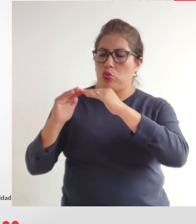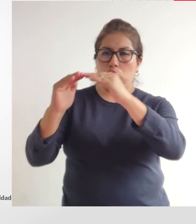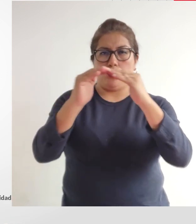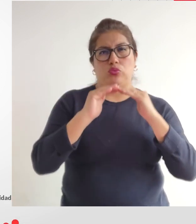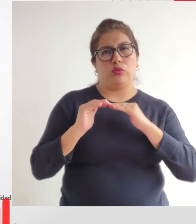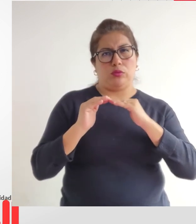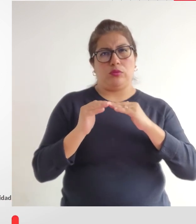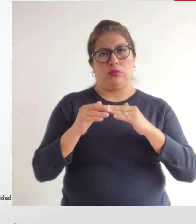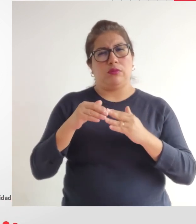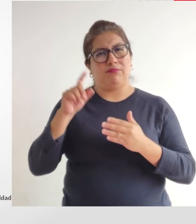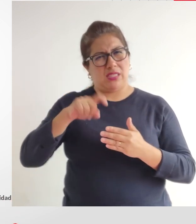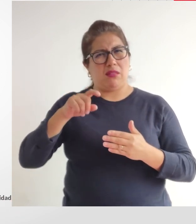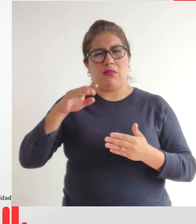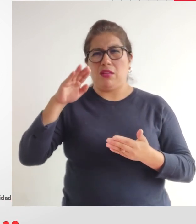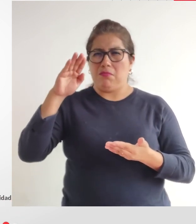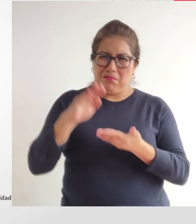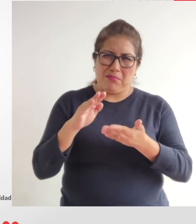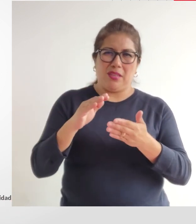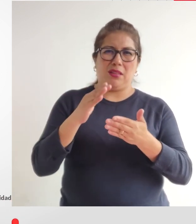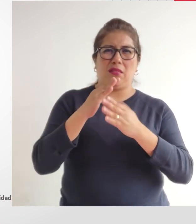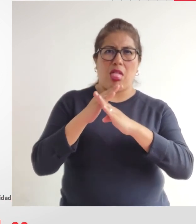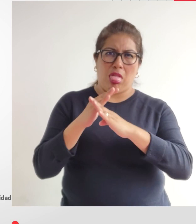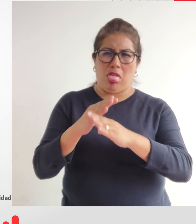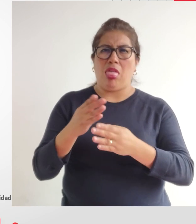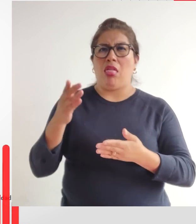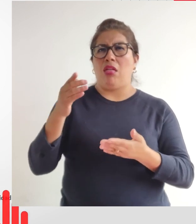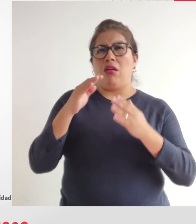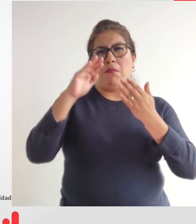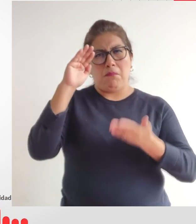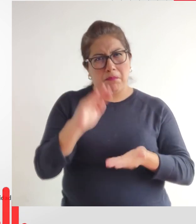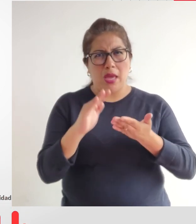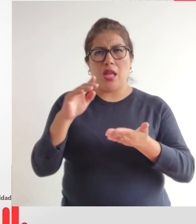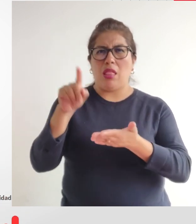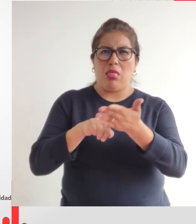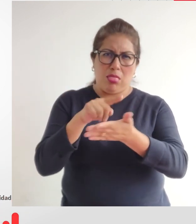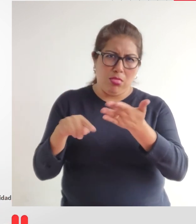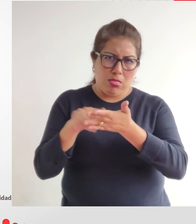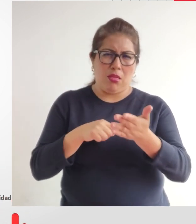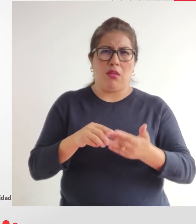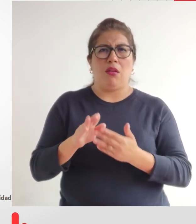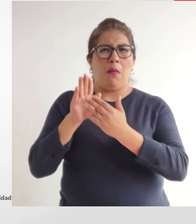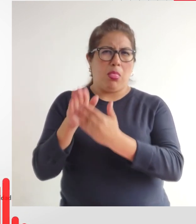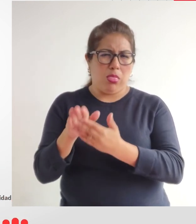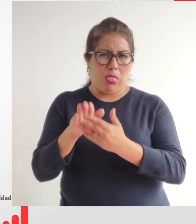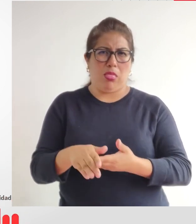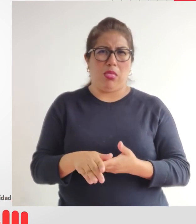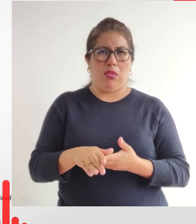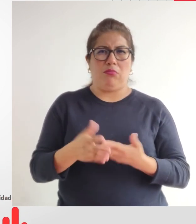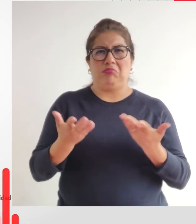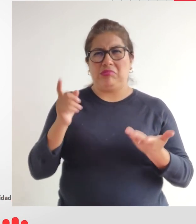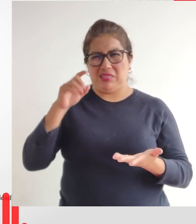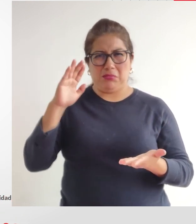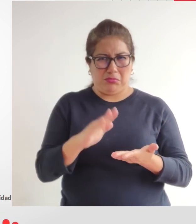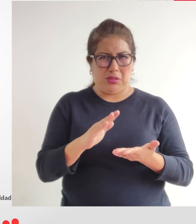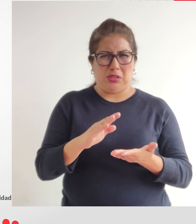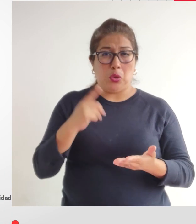equitativa que haya menos discriminación y cuando hablamos discriminación no nos estamos refiriendo únicamente hacia las personas con discapacidad